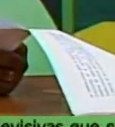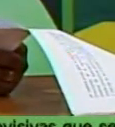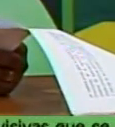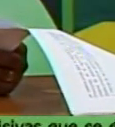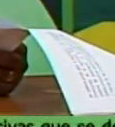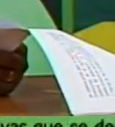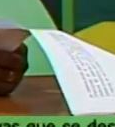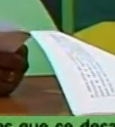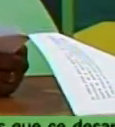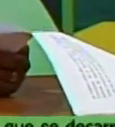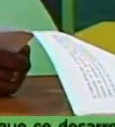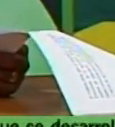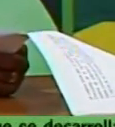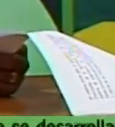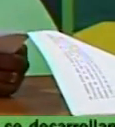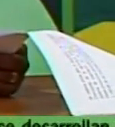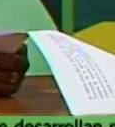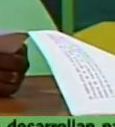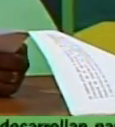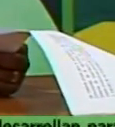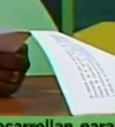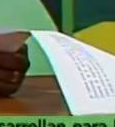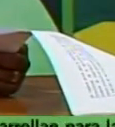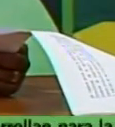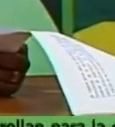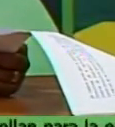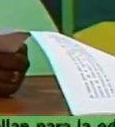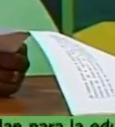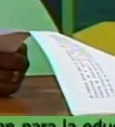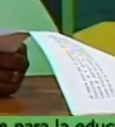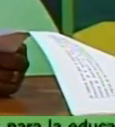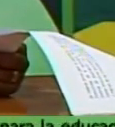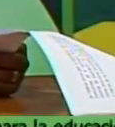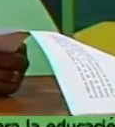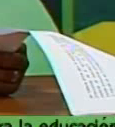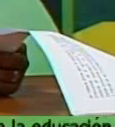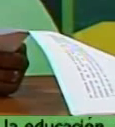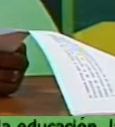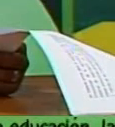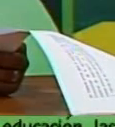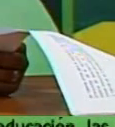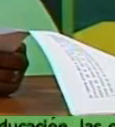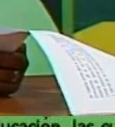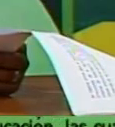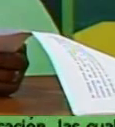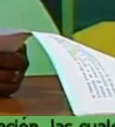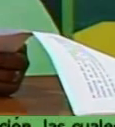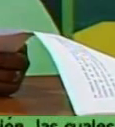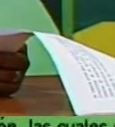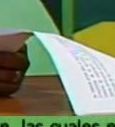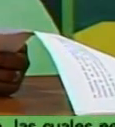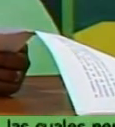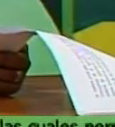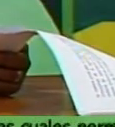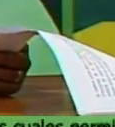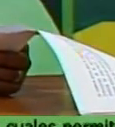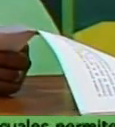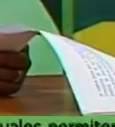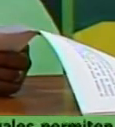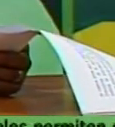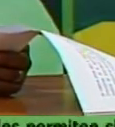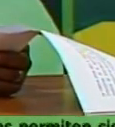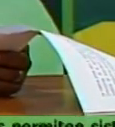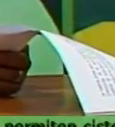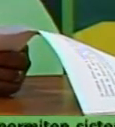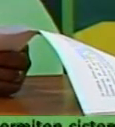cuestiones el riego sabemos que realizamos productos agrícolas en esta provincia la provincia más seca del país bueno eso significa